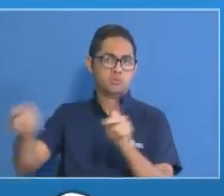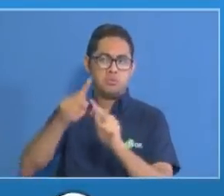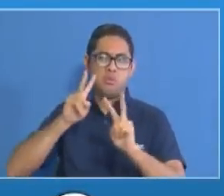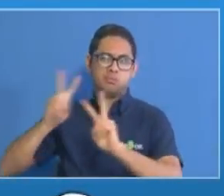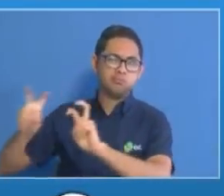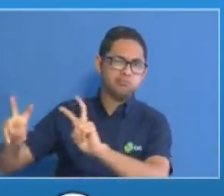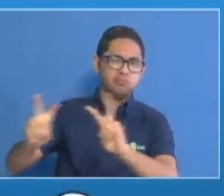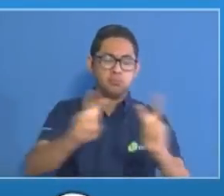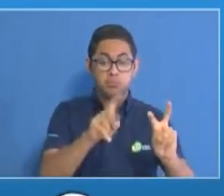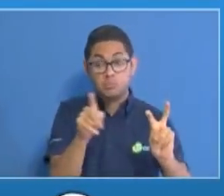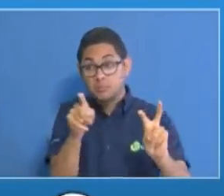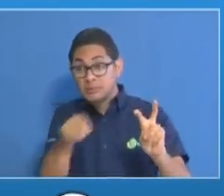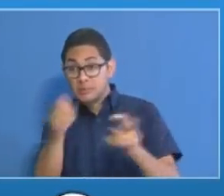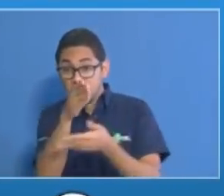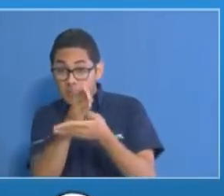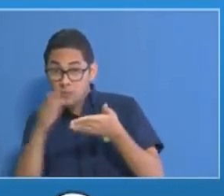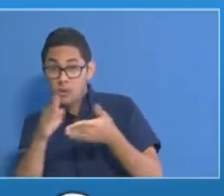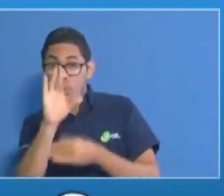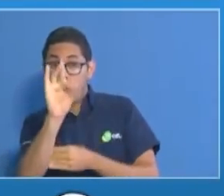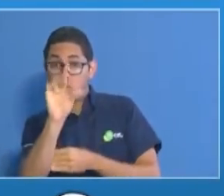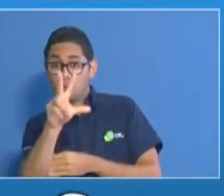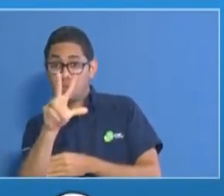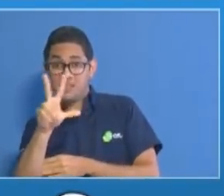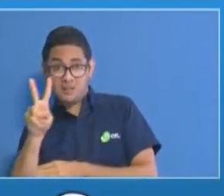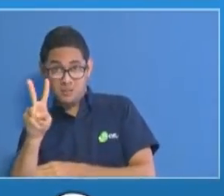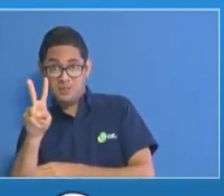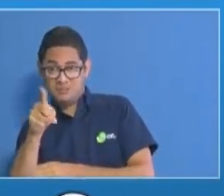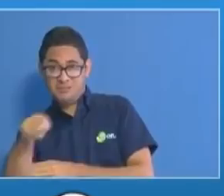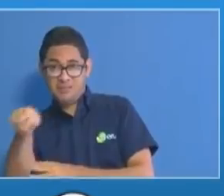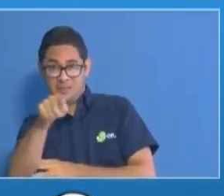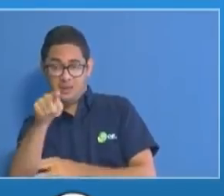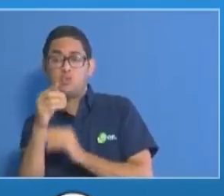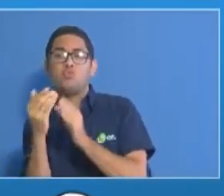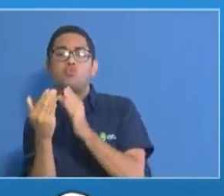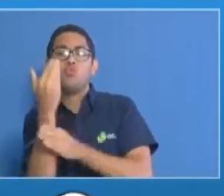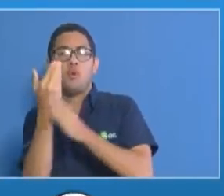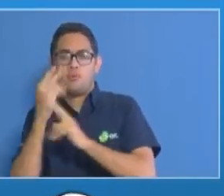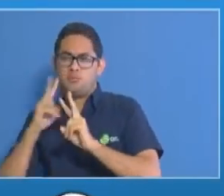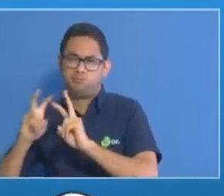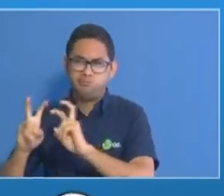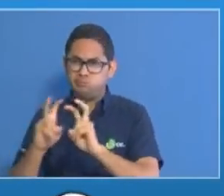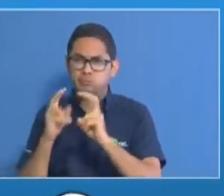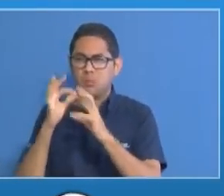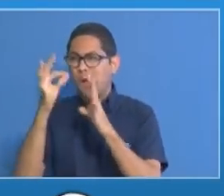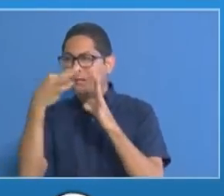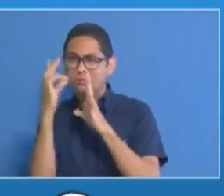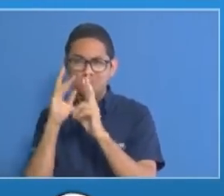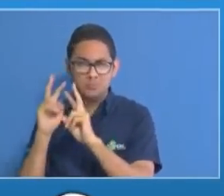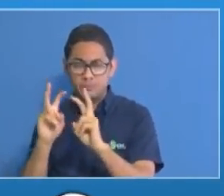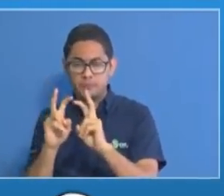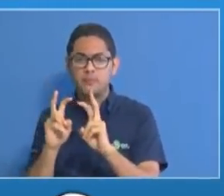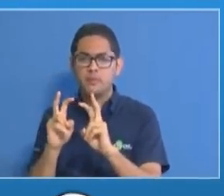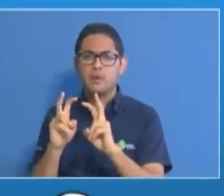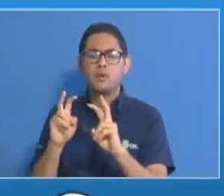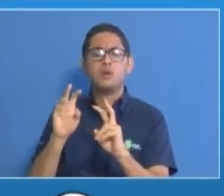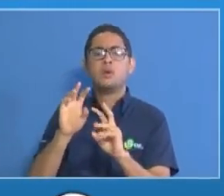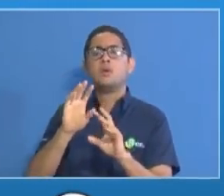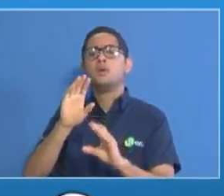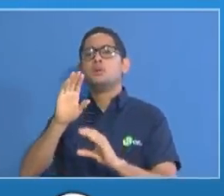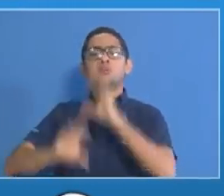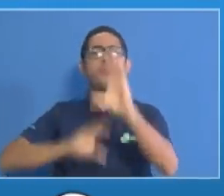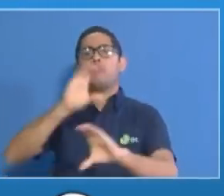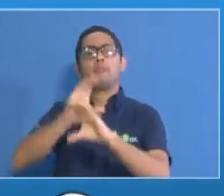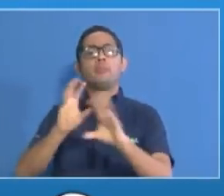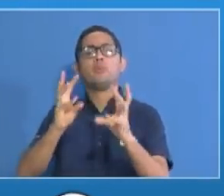de las cuales 832 son nuevas pruebas. Esto nos da un total